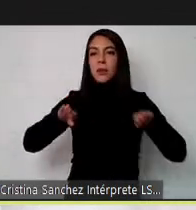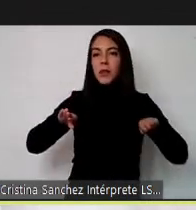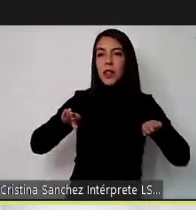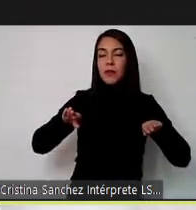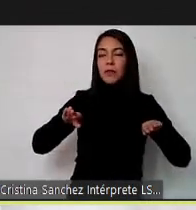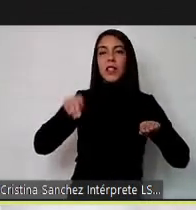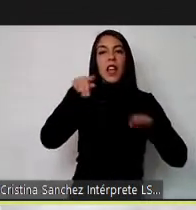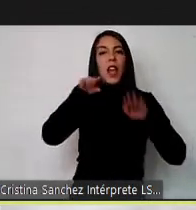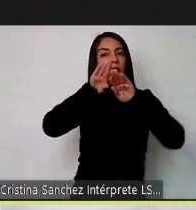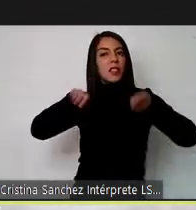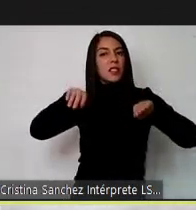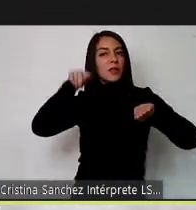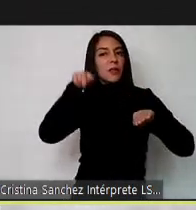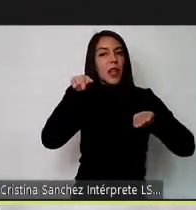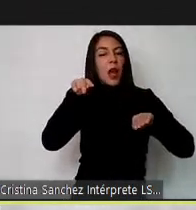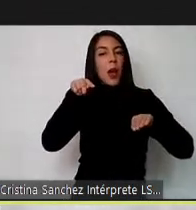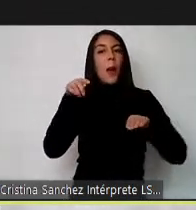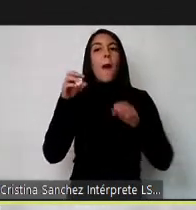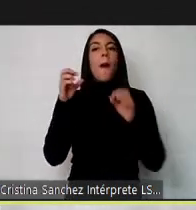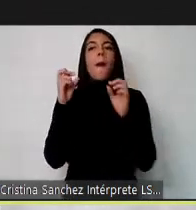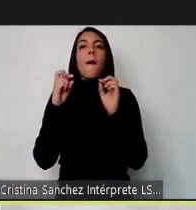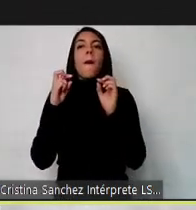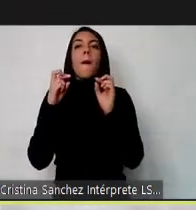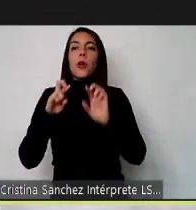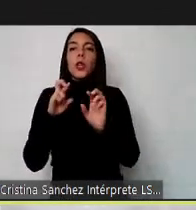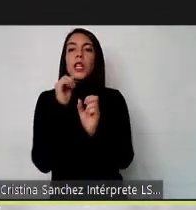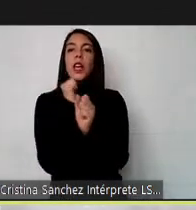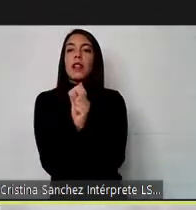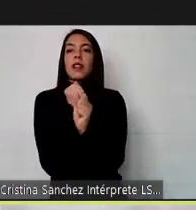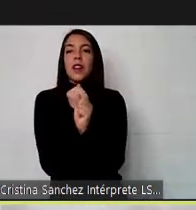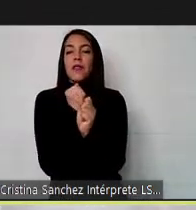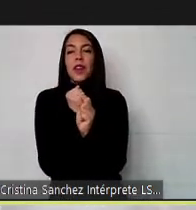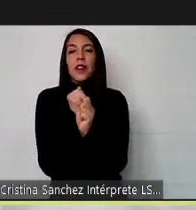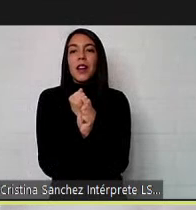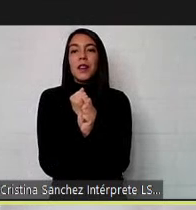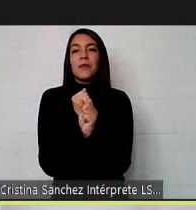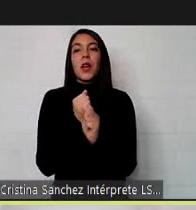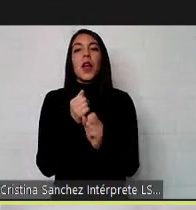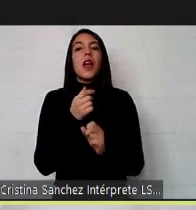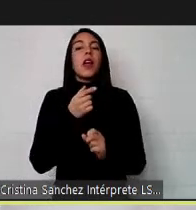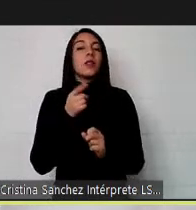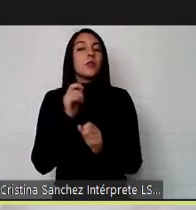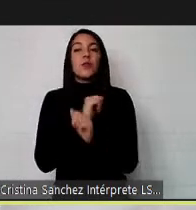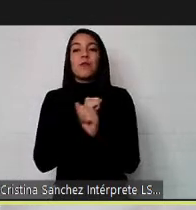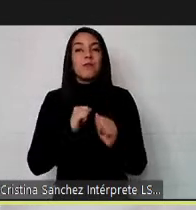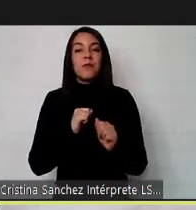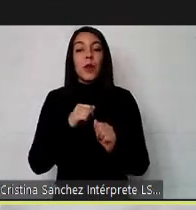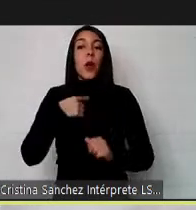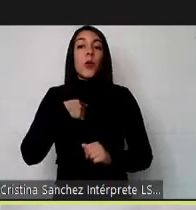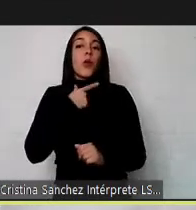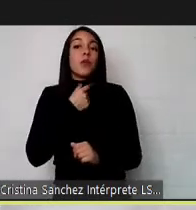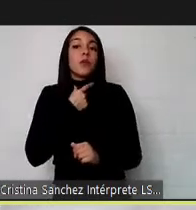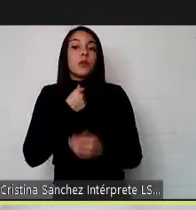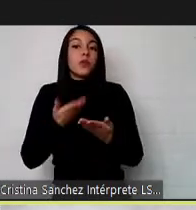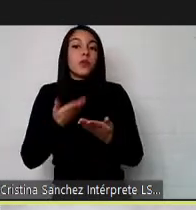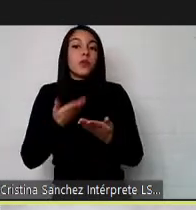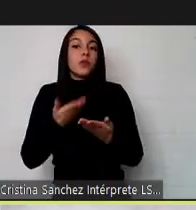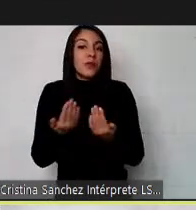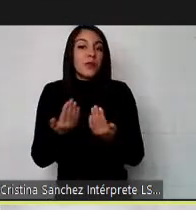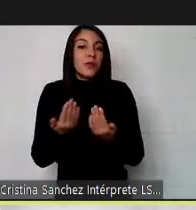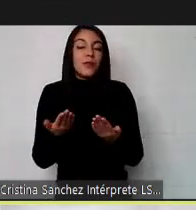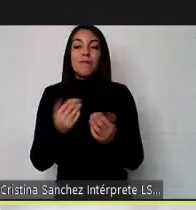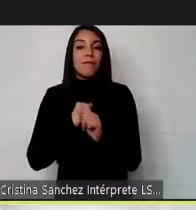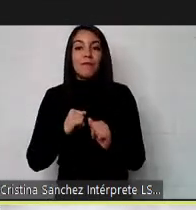no tenían la oportunidad de poder trabajar aun cuando lo quisieran y o necesitaran después generamos una